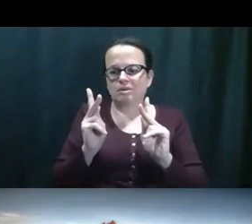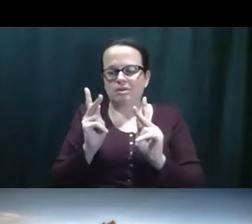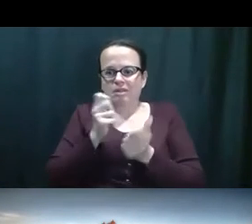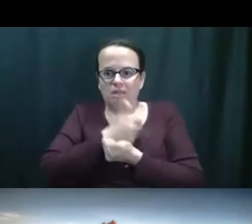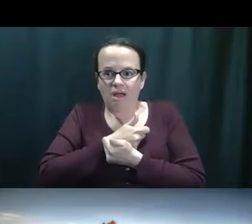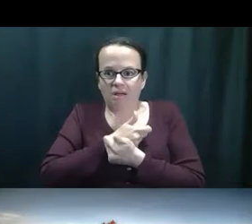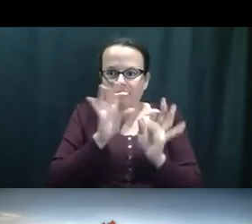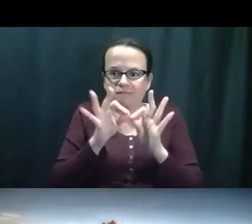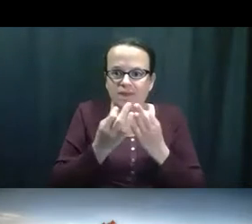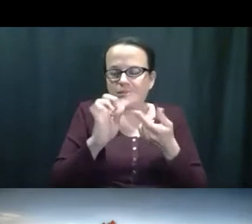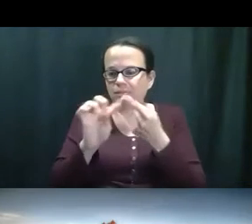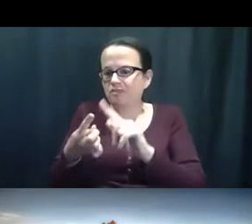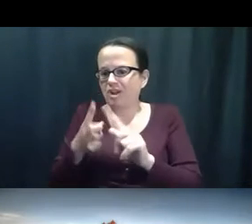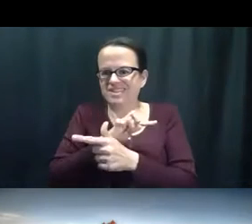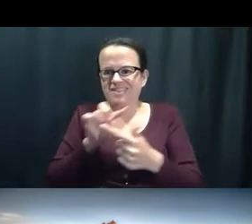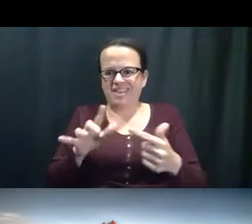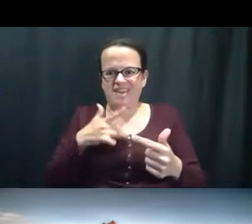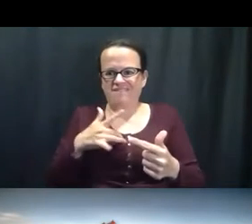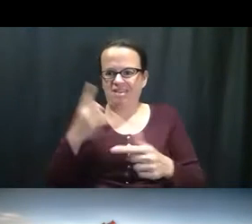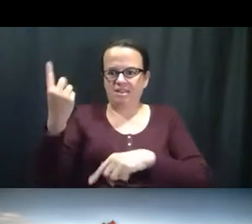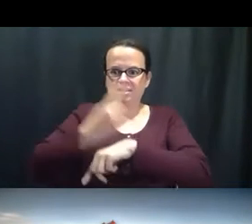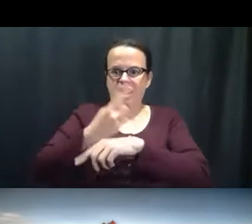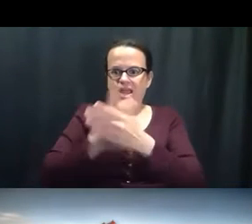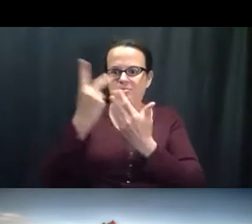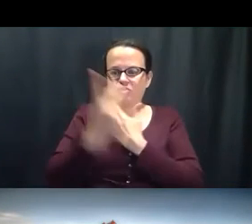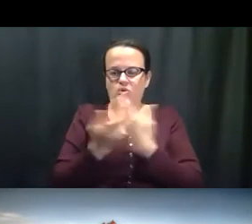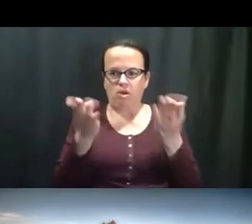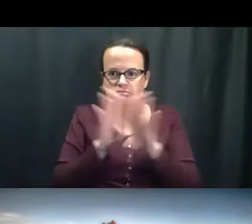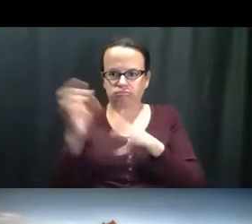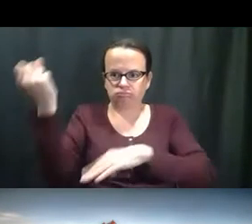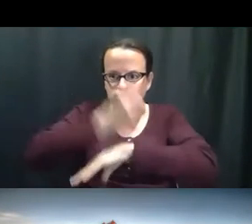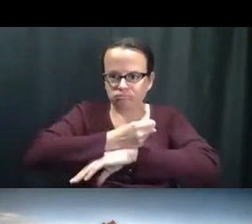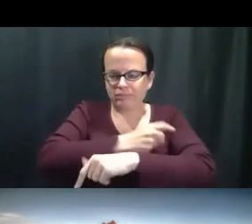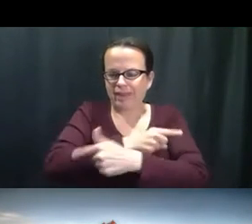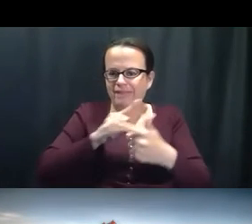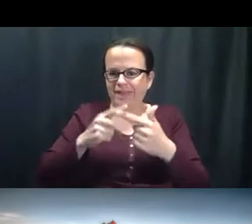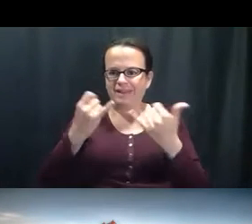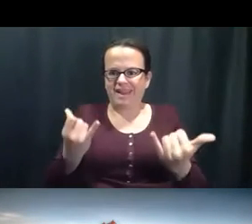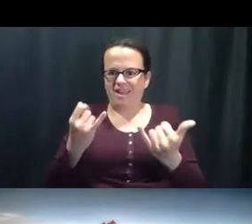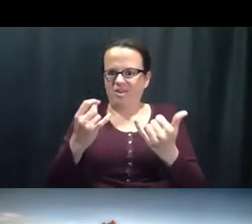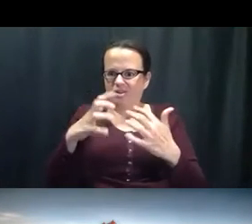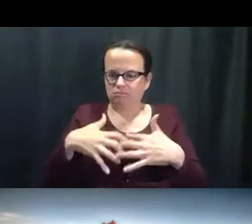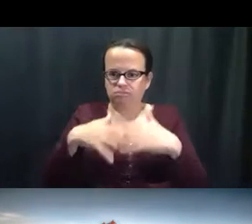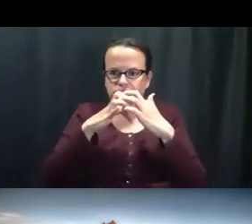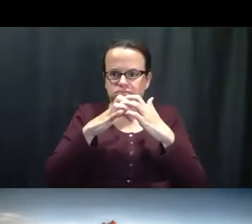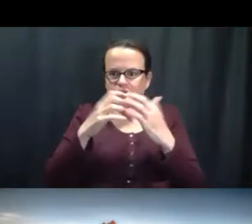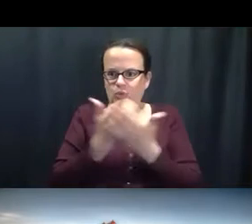Con individuos que ellos aman y ha perdido su programa diurno.